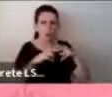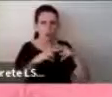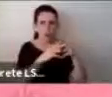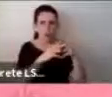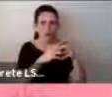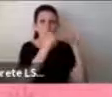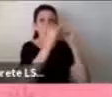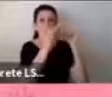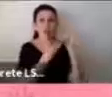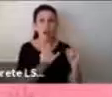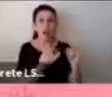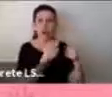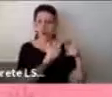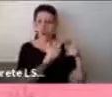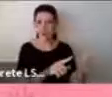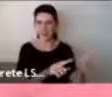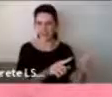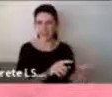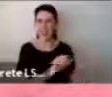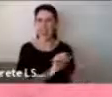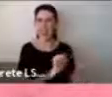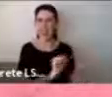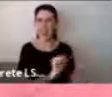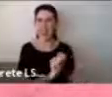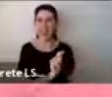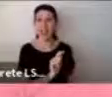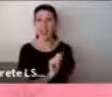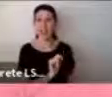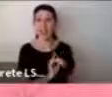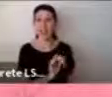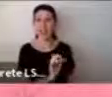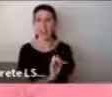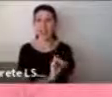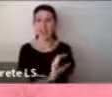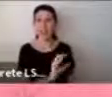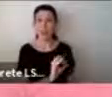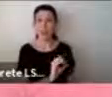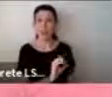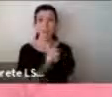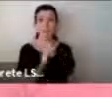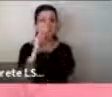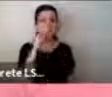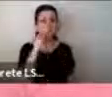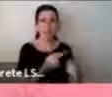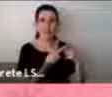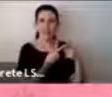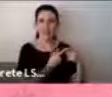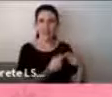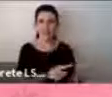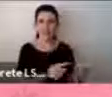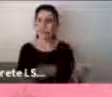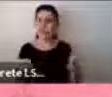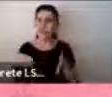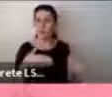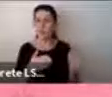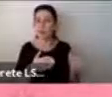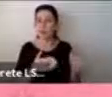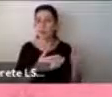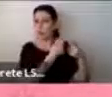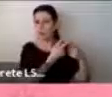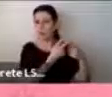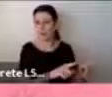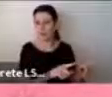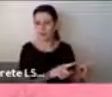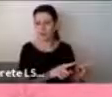Cuando hablamos de atípico, nos referimos precisamente a que es algo distinto, que sigue un camino que es diferente a la hora de poder